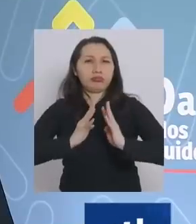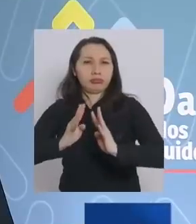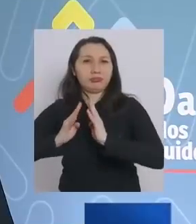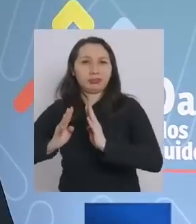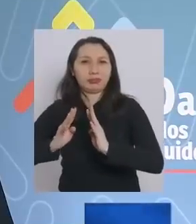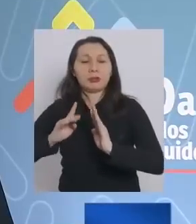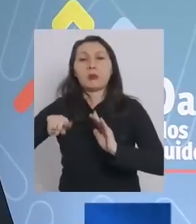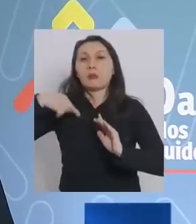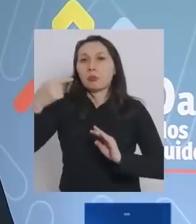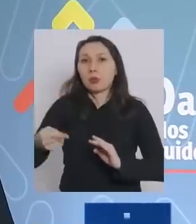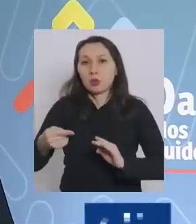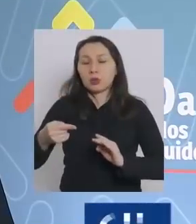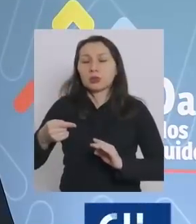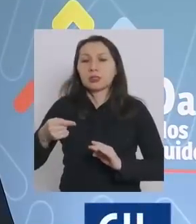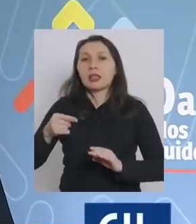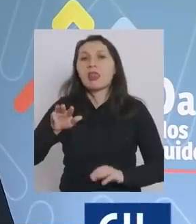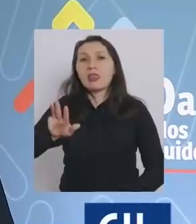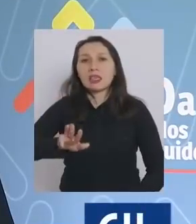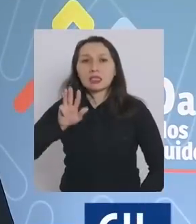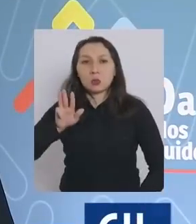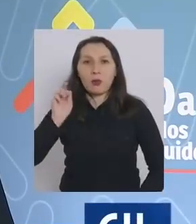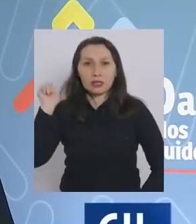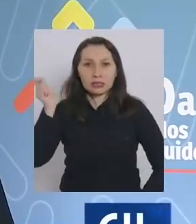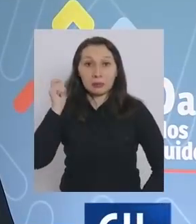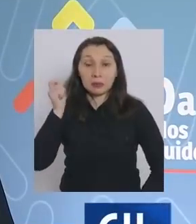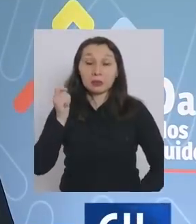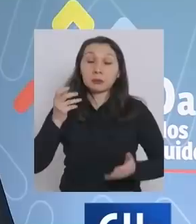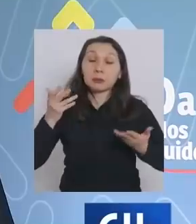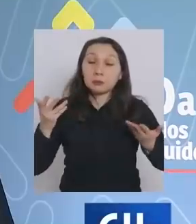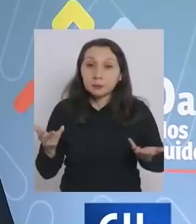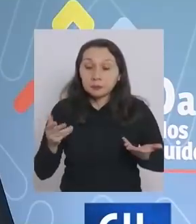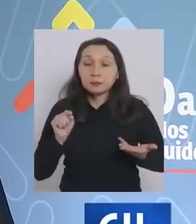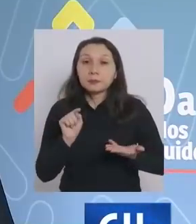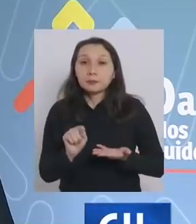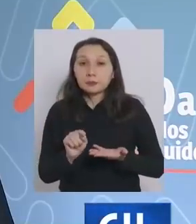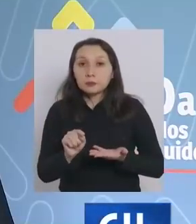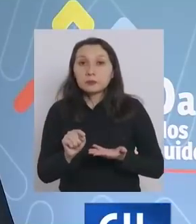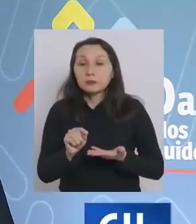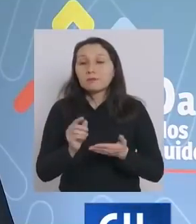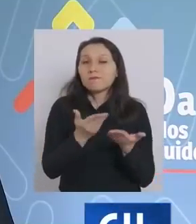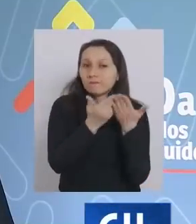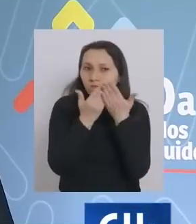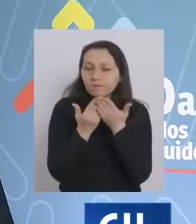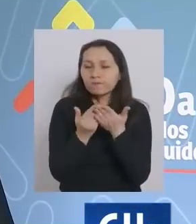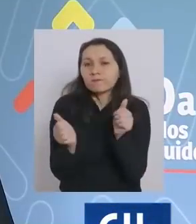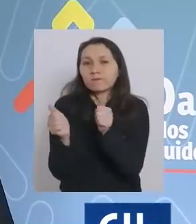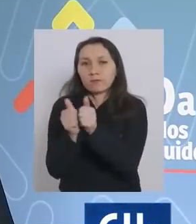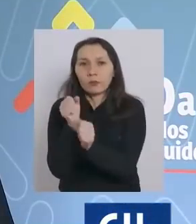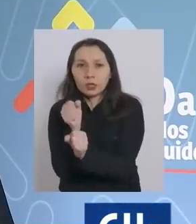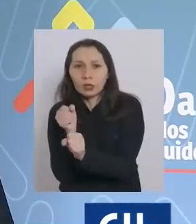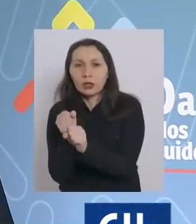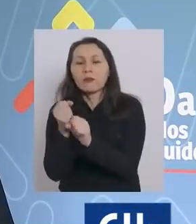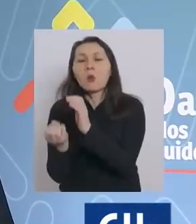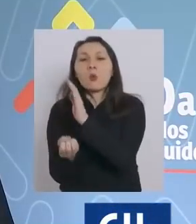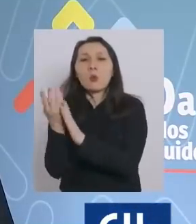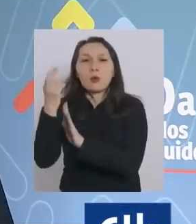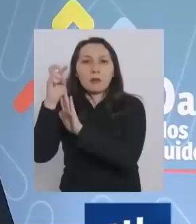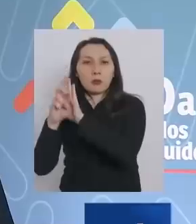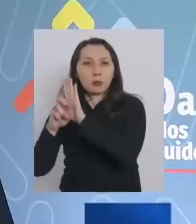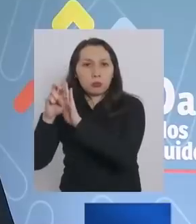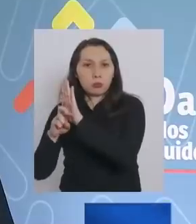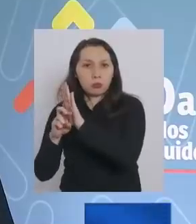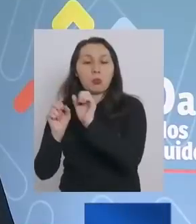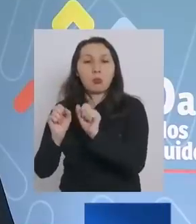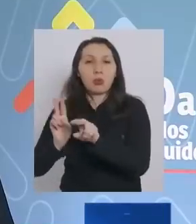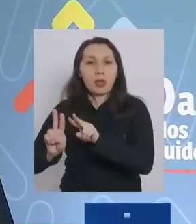militar que es en el 19 de septiembre por lo tanto se está junto a ellos trabajando un protocolo que esperamos